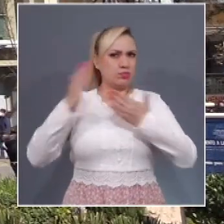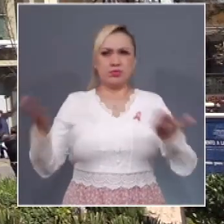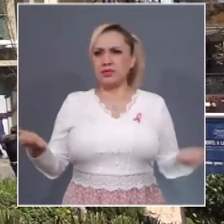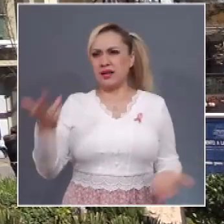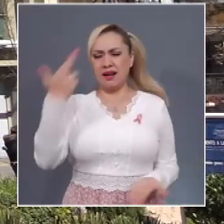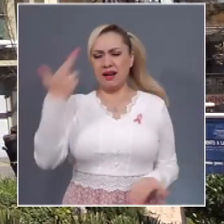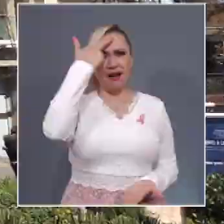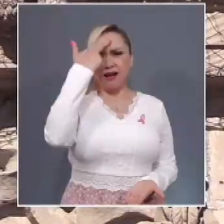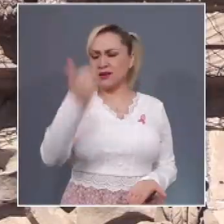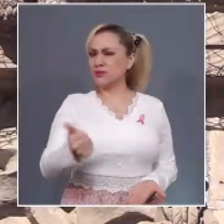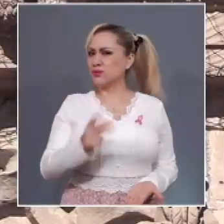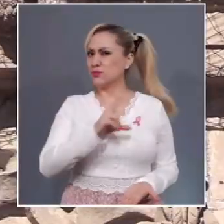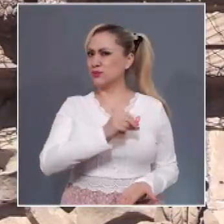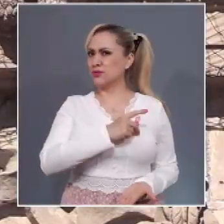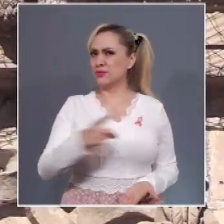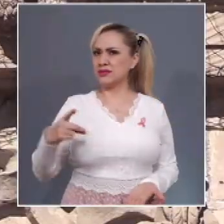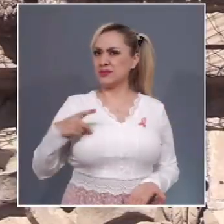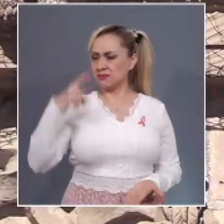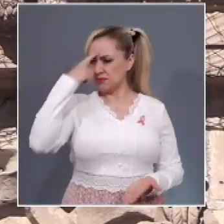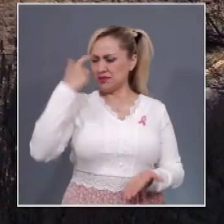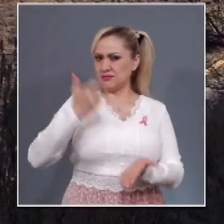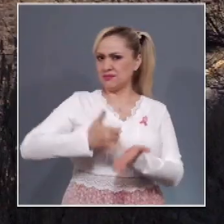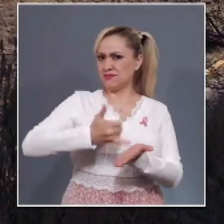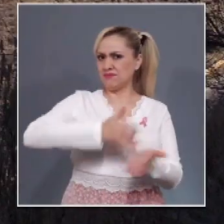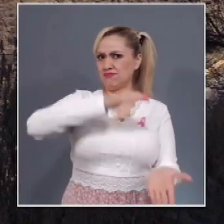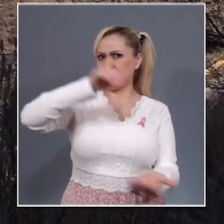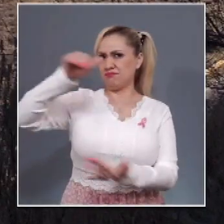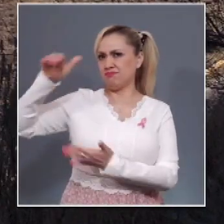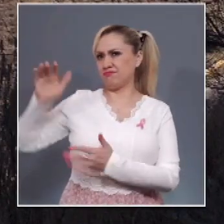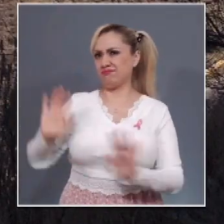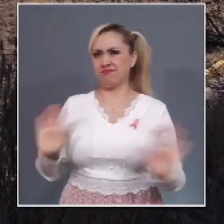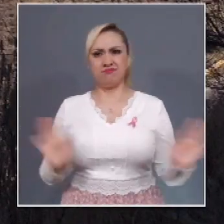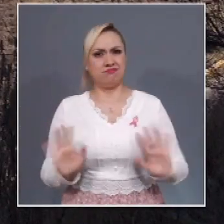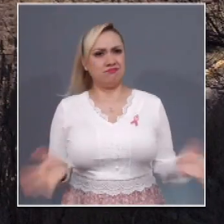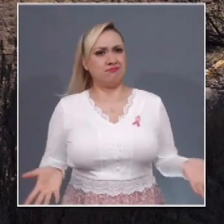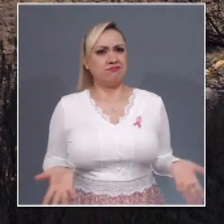política pública. Poder Informativo, José de Jesús Cruz y Baja.